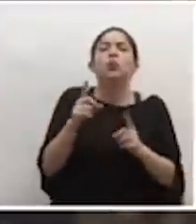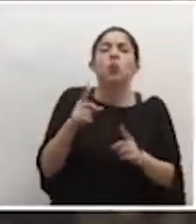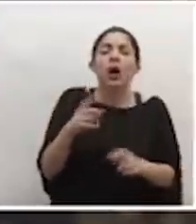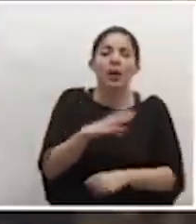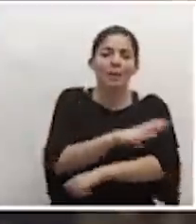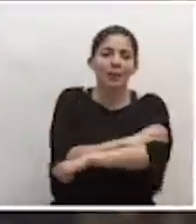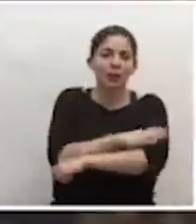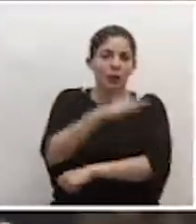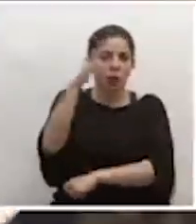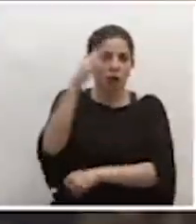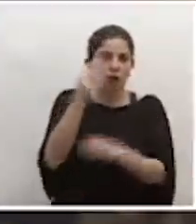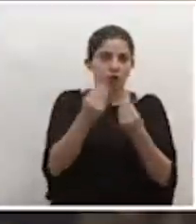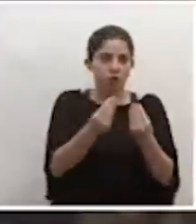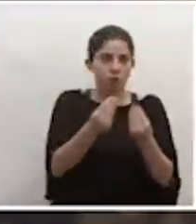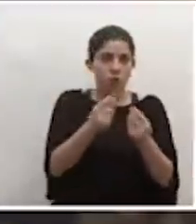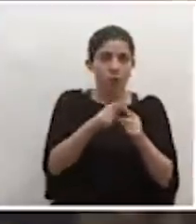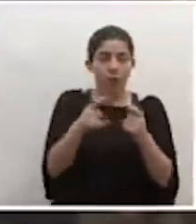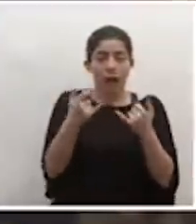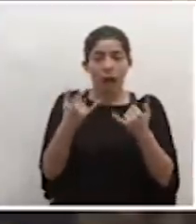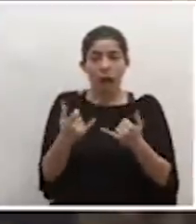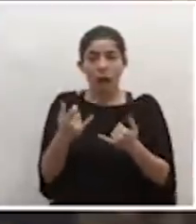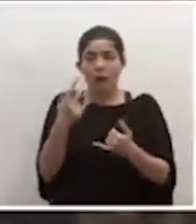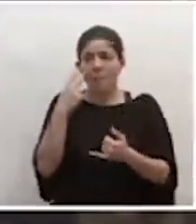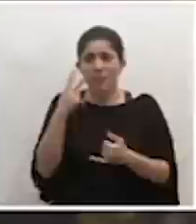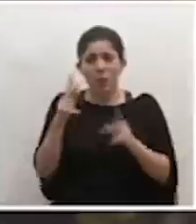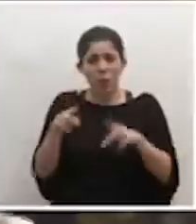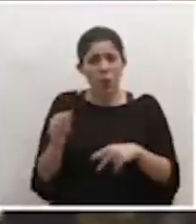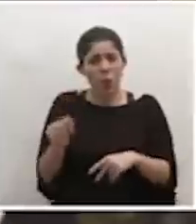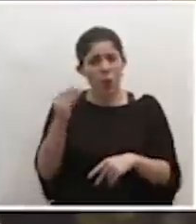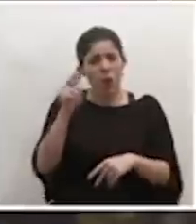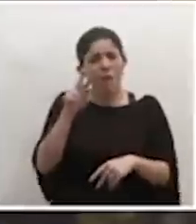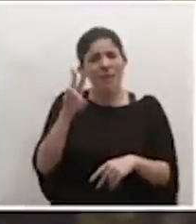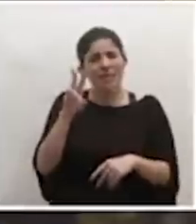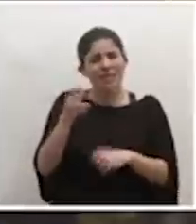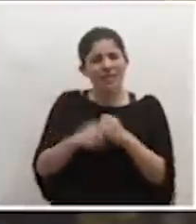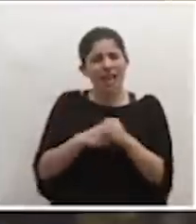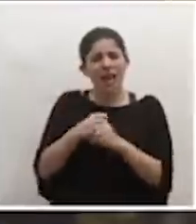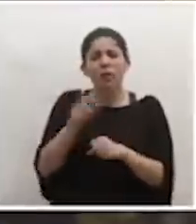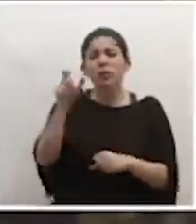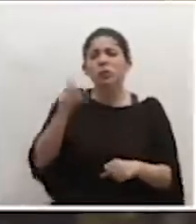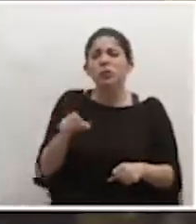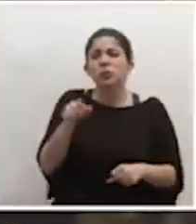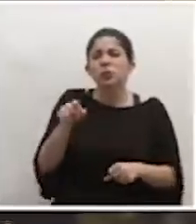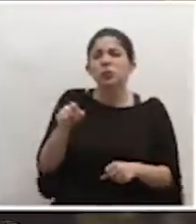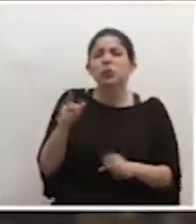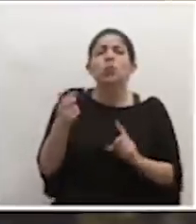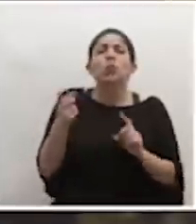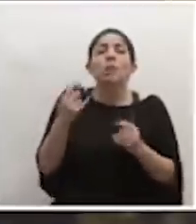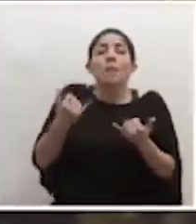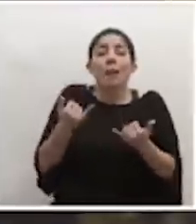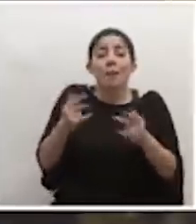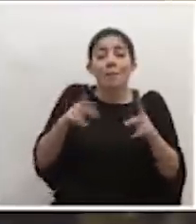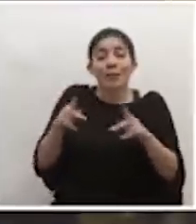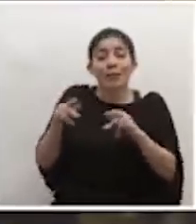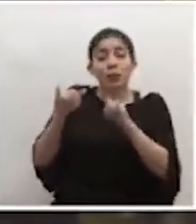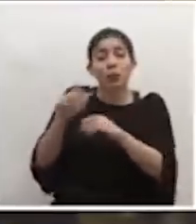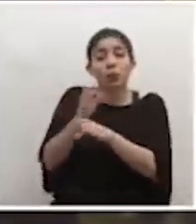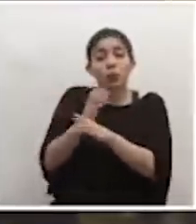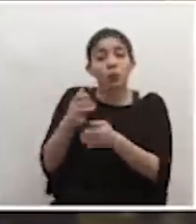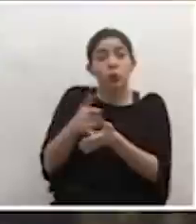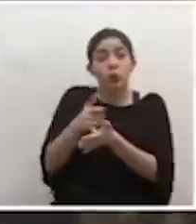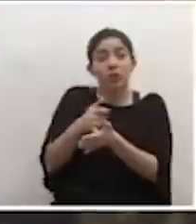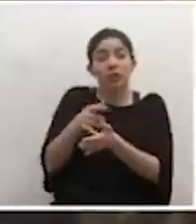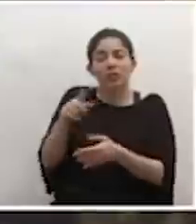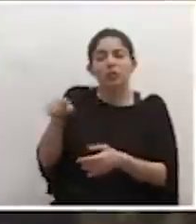la hipertensión. Aquí vemos a una persona muy joven, de 27 años. ¿Cuáles son los factores de riesgo en este momento en las personas UCI? Don Daniel, ¿cuál es el